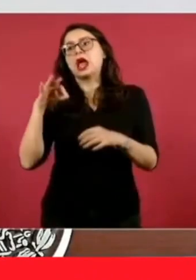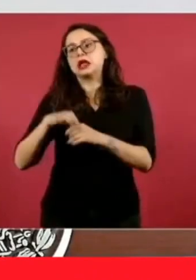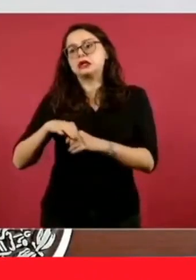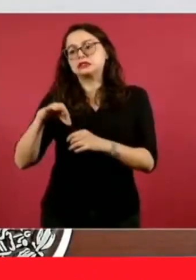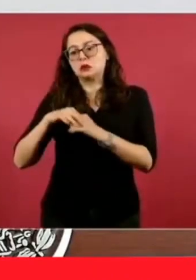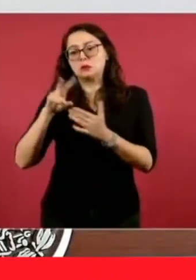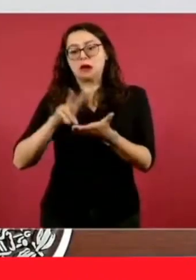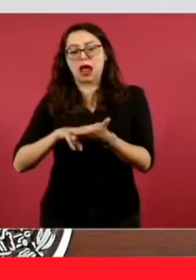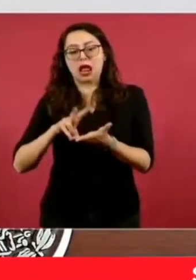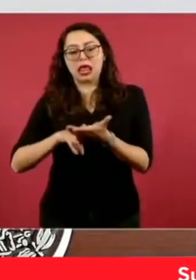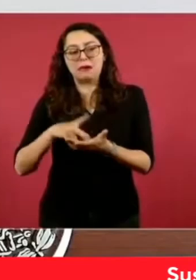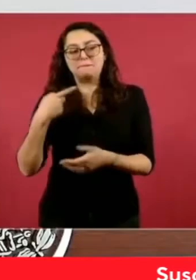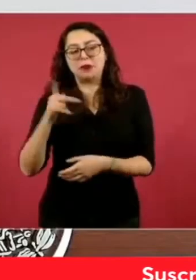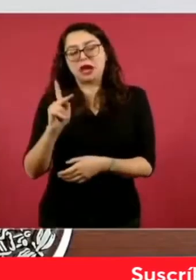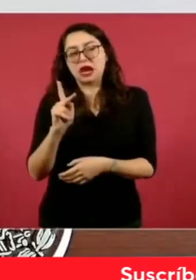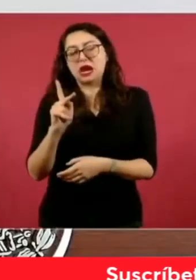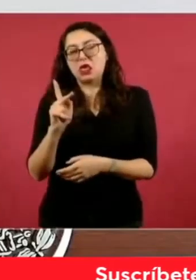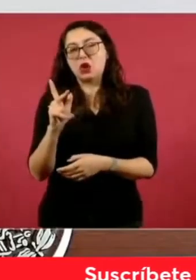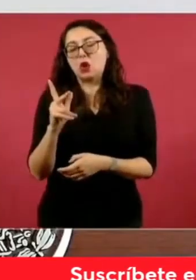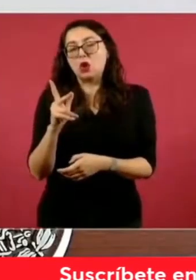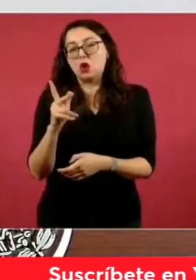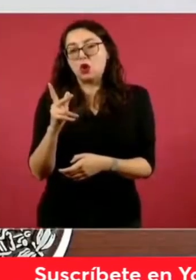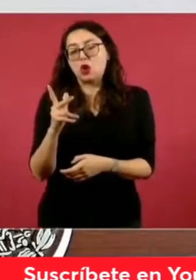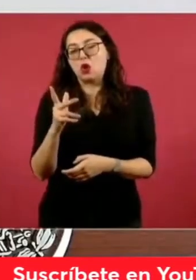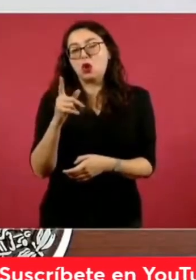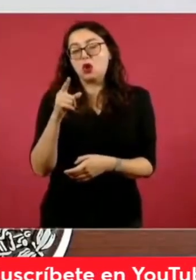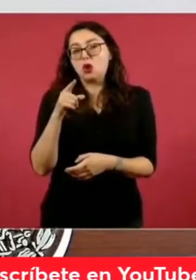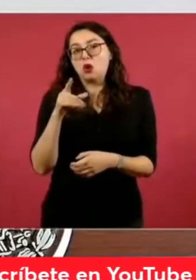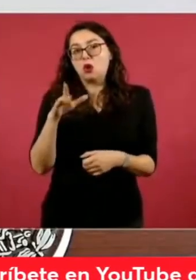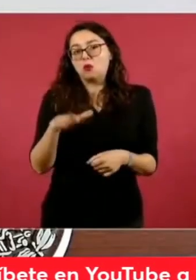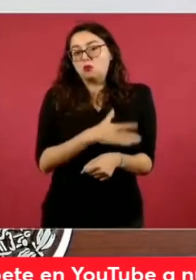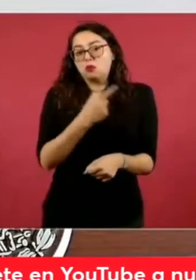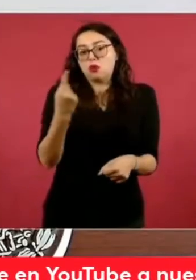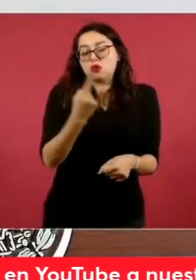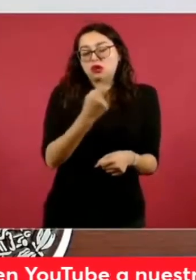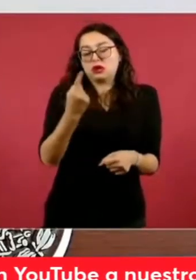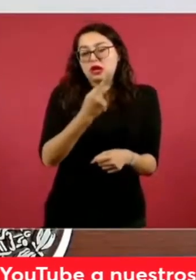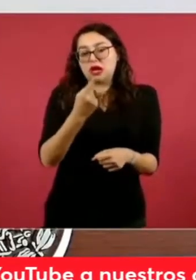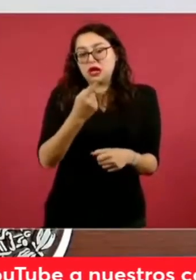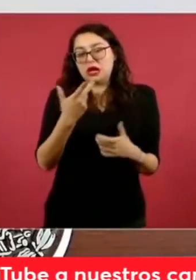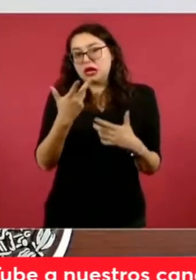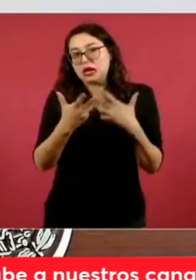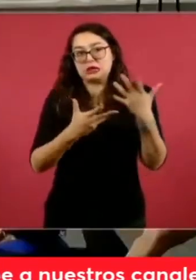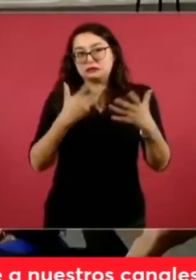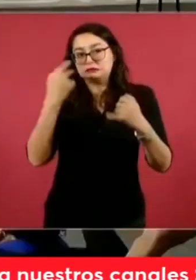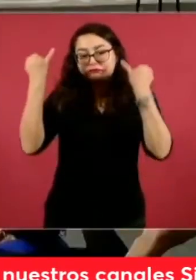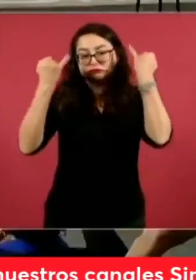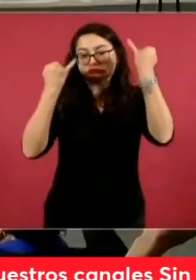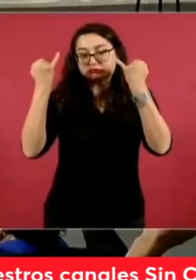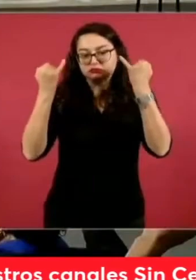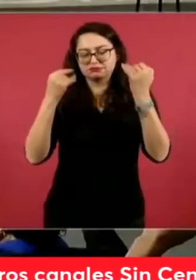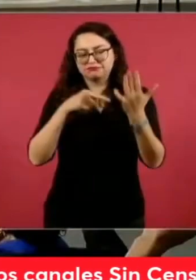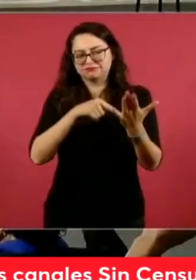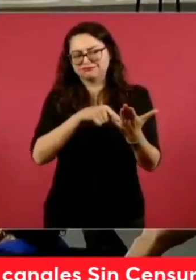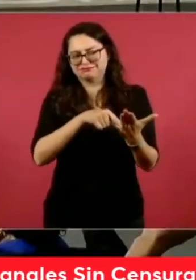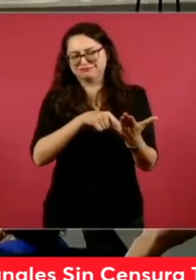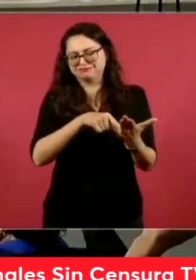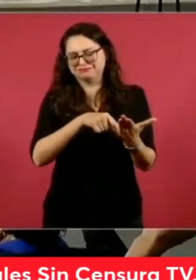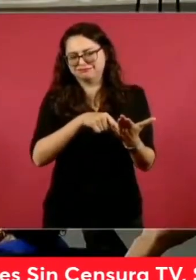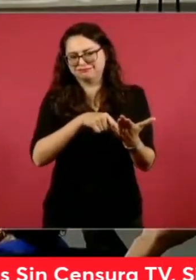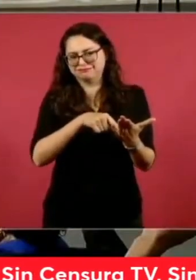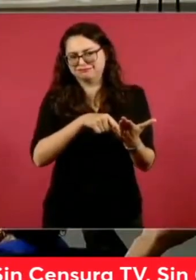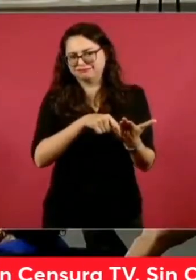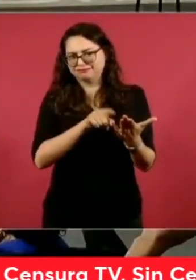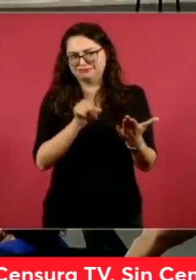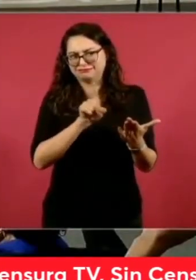el tribunal estimó que la misma no corresponde a la naturaleza del recurso promovido